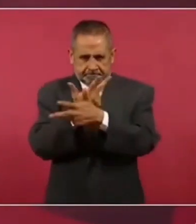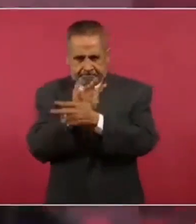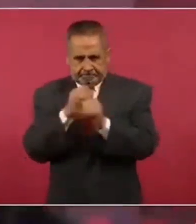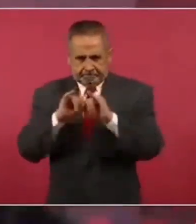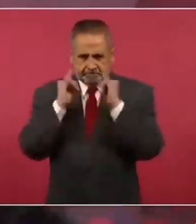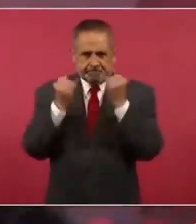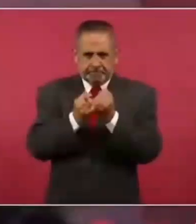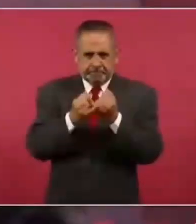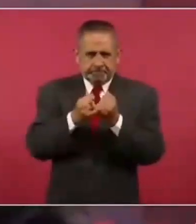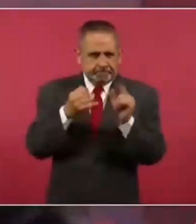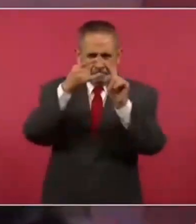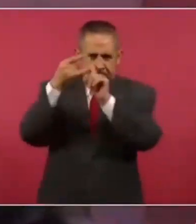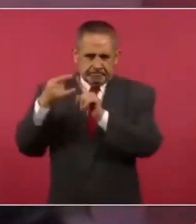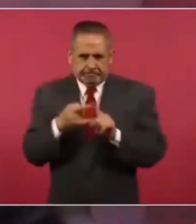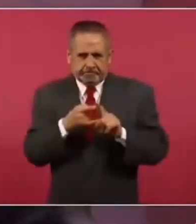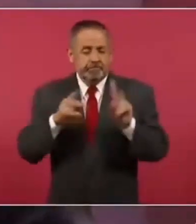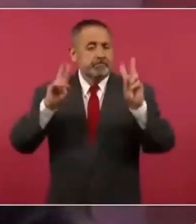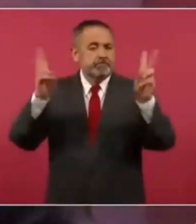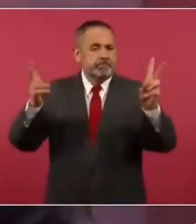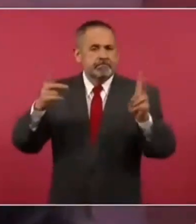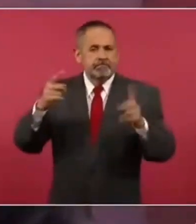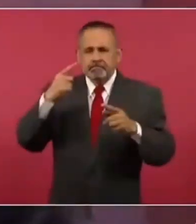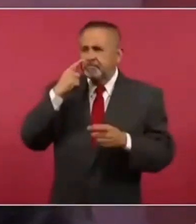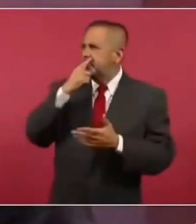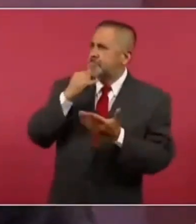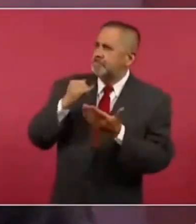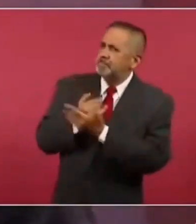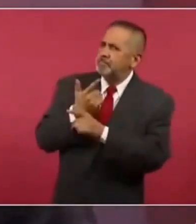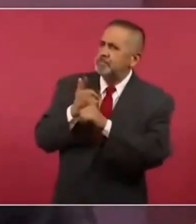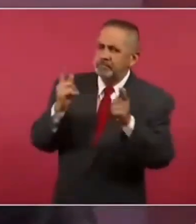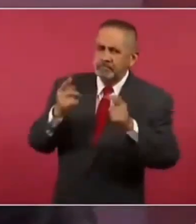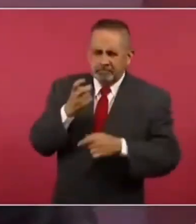y el tema es la democracia y voy a hablar de eso.